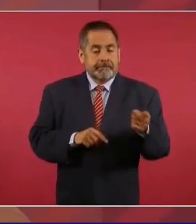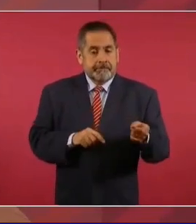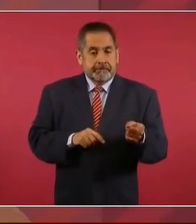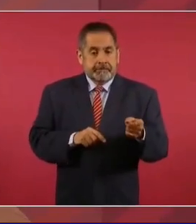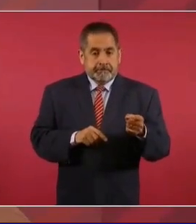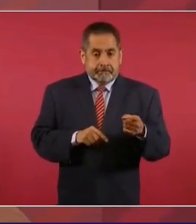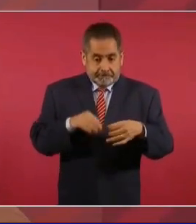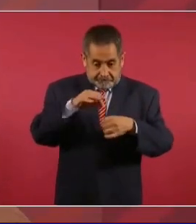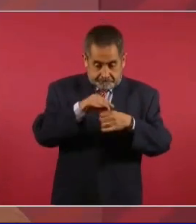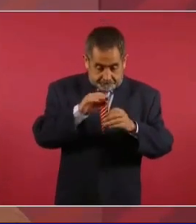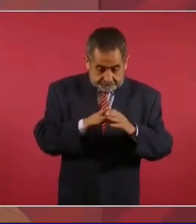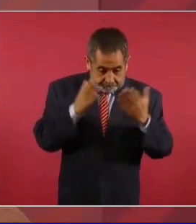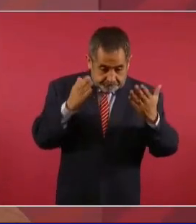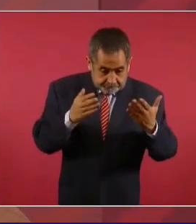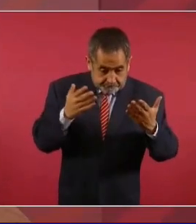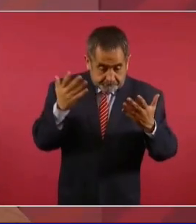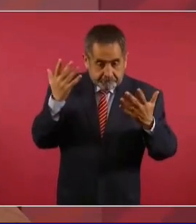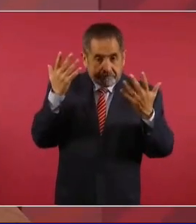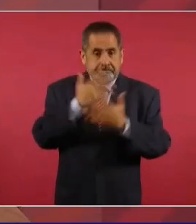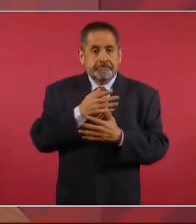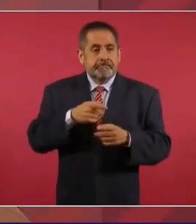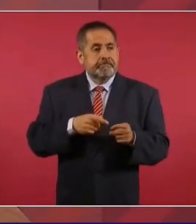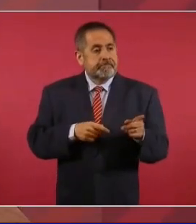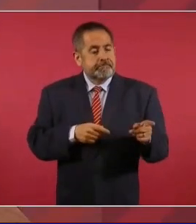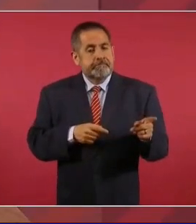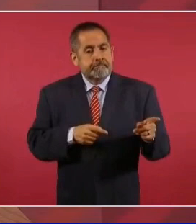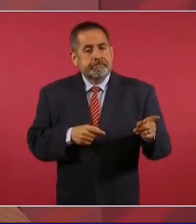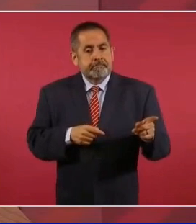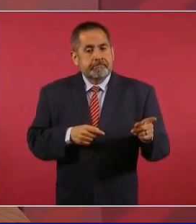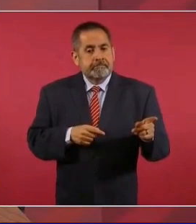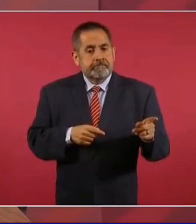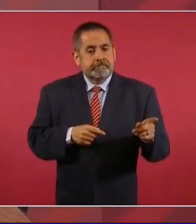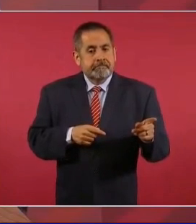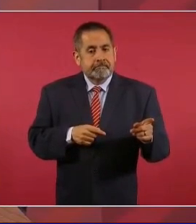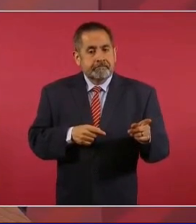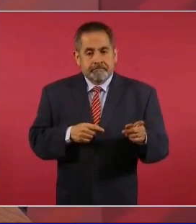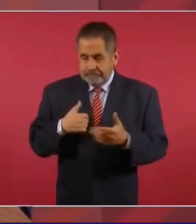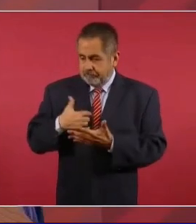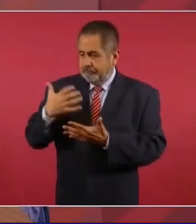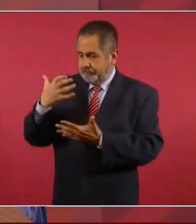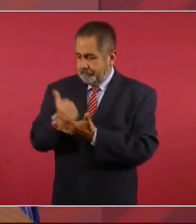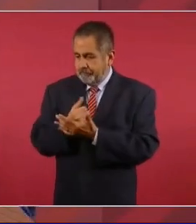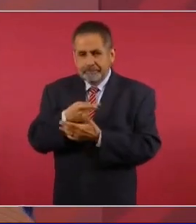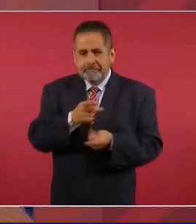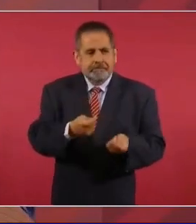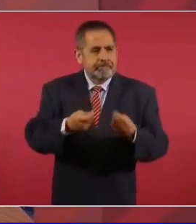sabe que ganamos pero no salimos,